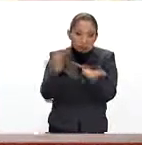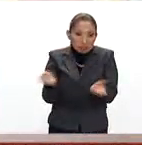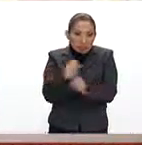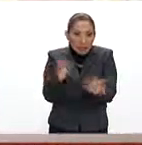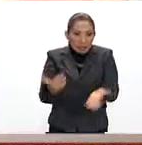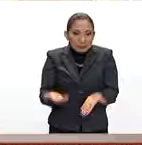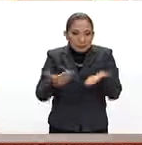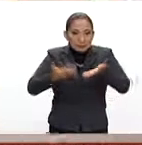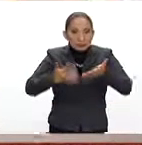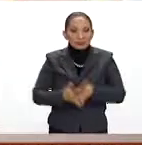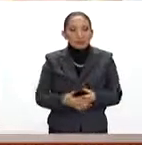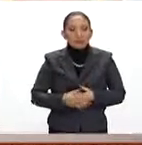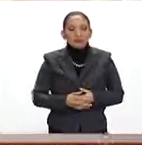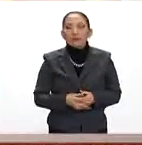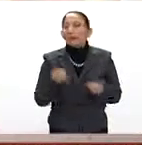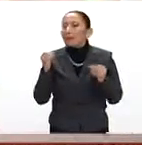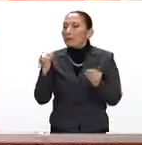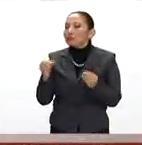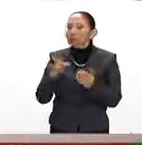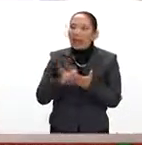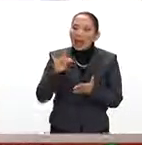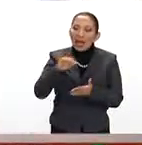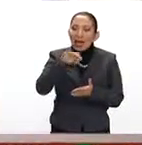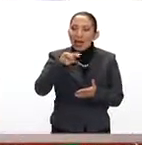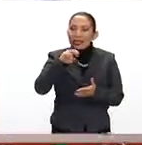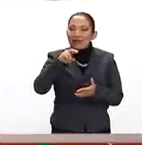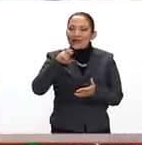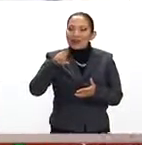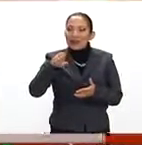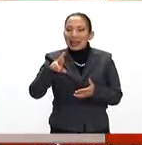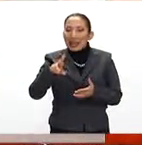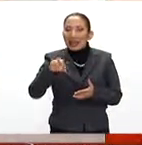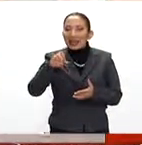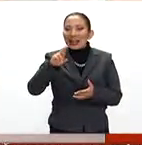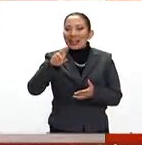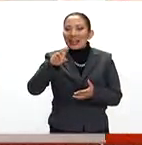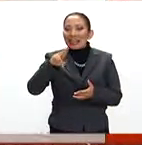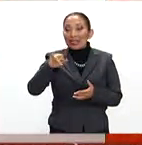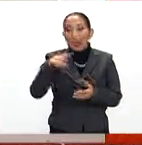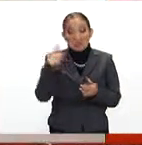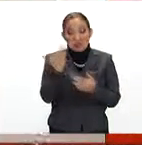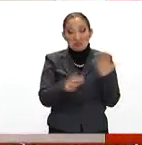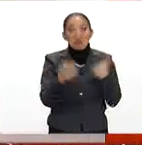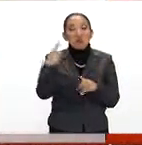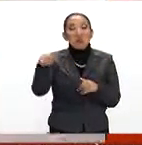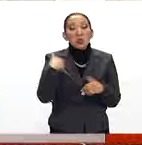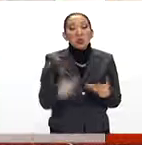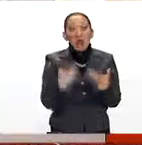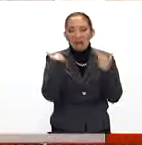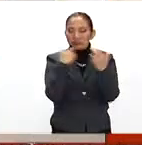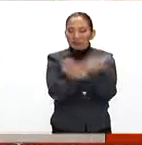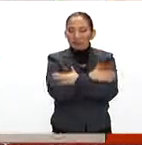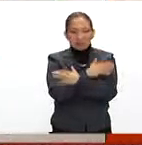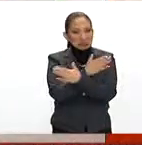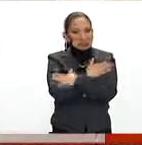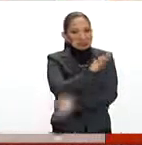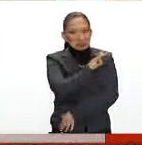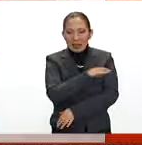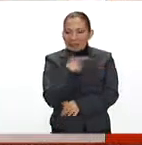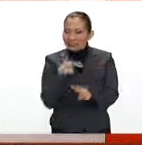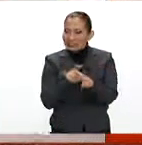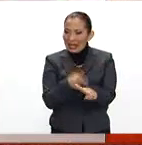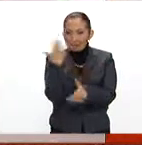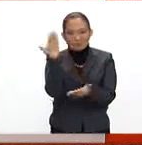Entonces, para nosotros ha sido muy importante por el tema de internacionalización y acercamiento a otros ecosistemas.